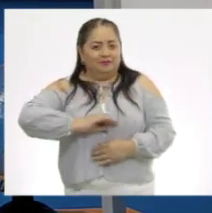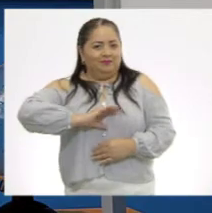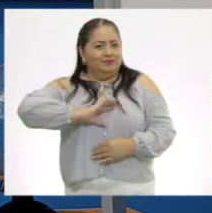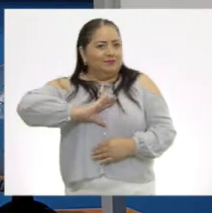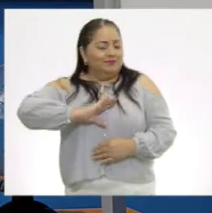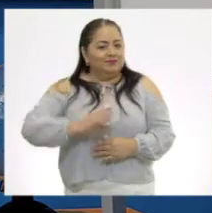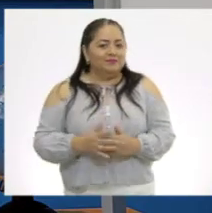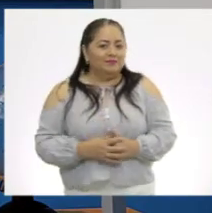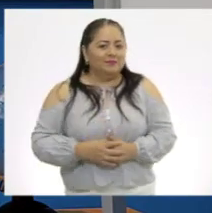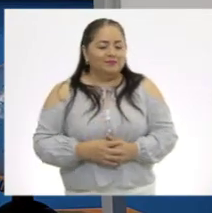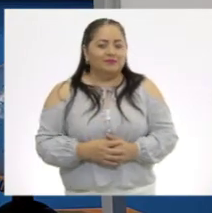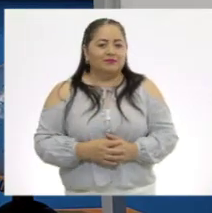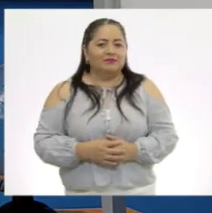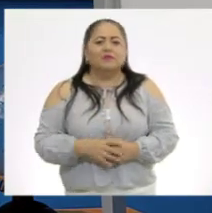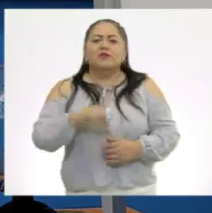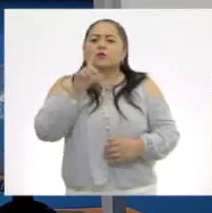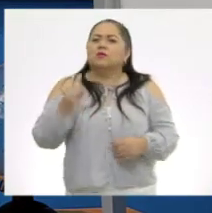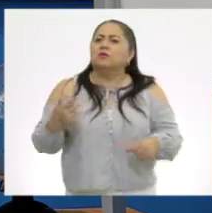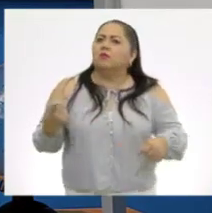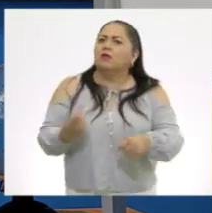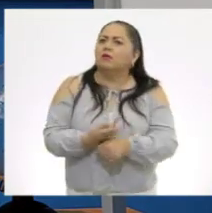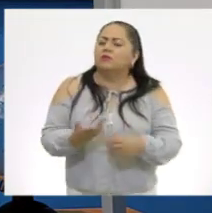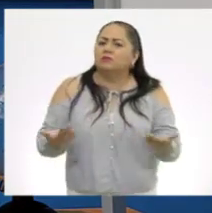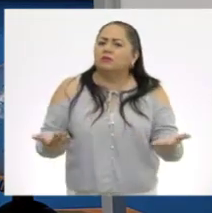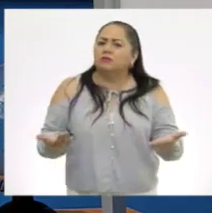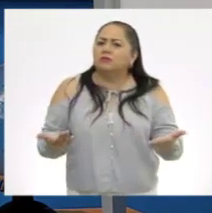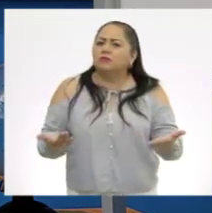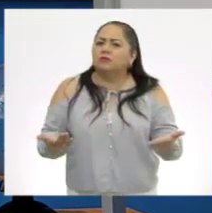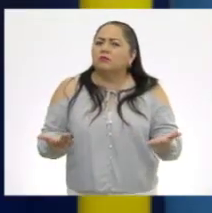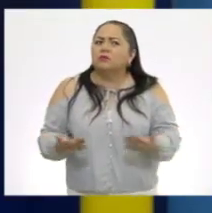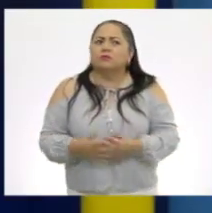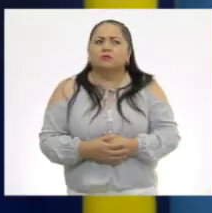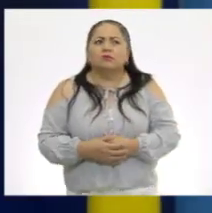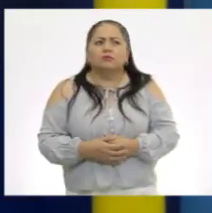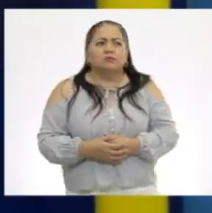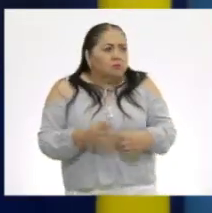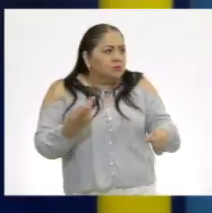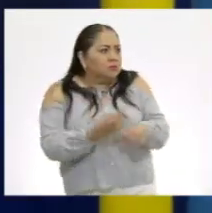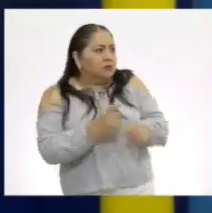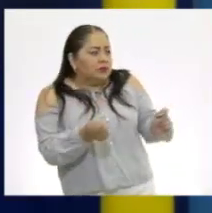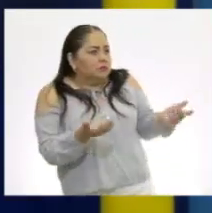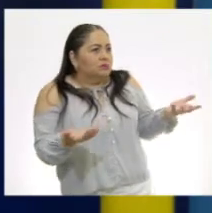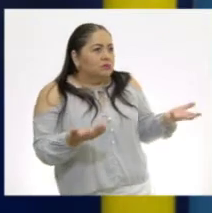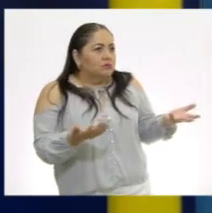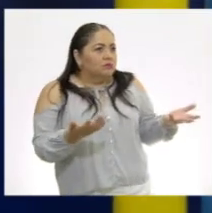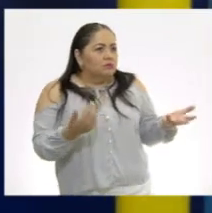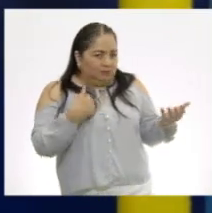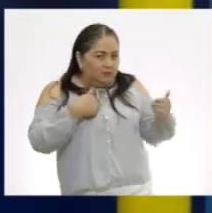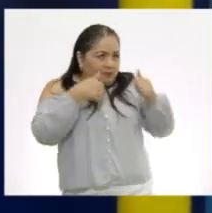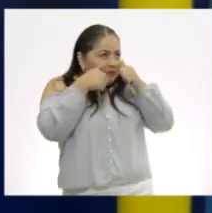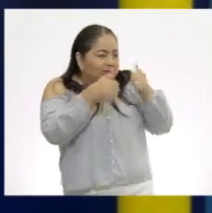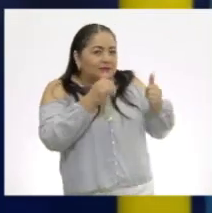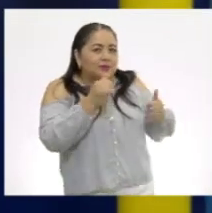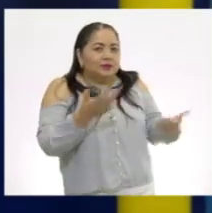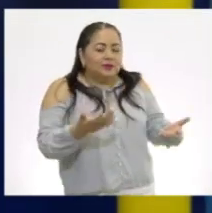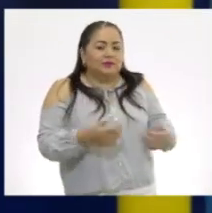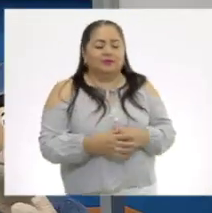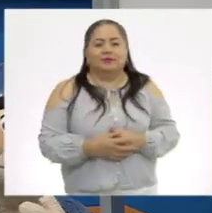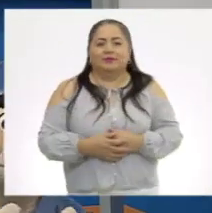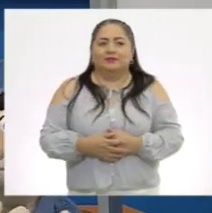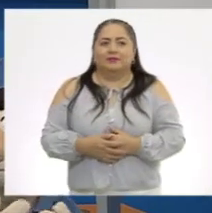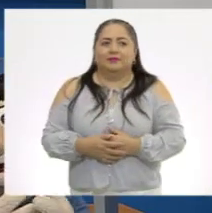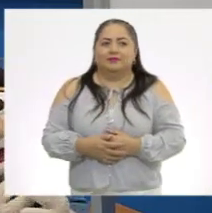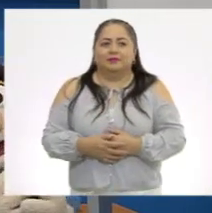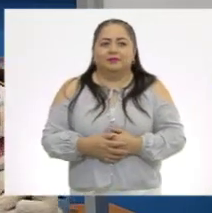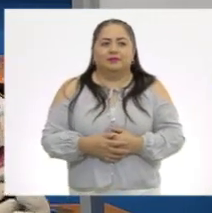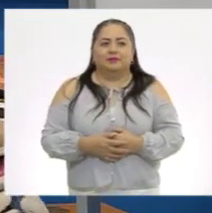¿Y qué pasó? ¿Qué pasó de qué? ¿Yo estaba poniendo tensión? Escuché